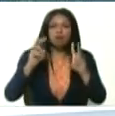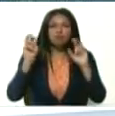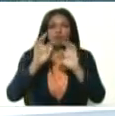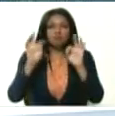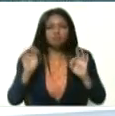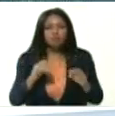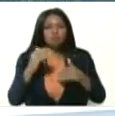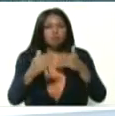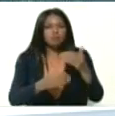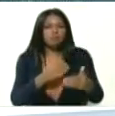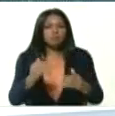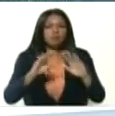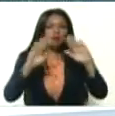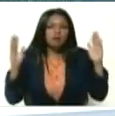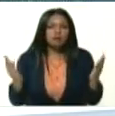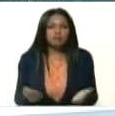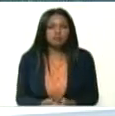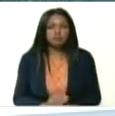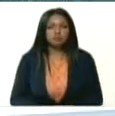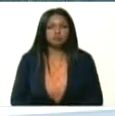avances que se están dando en el mundo.